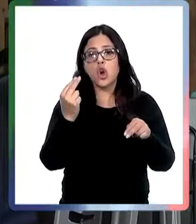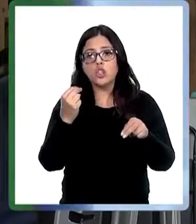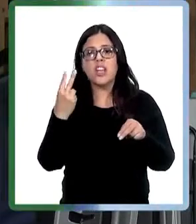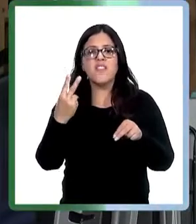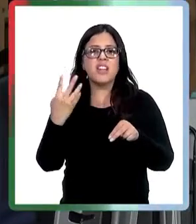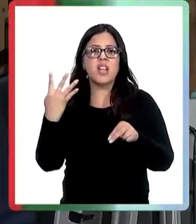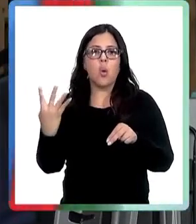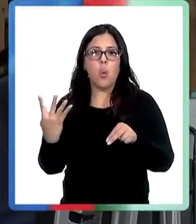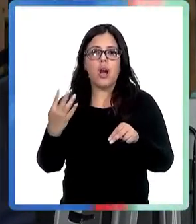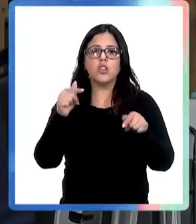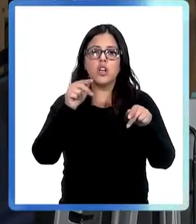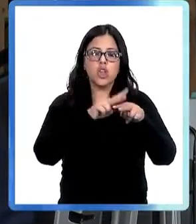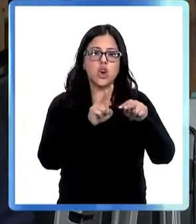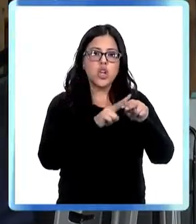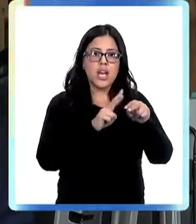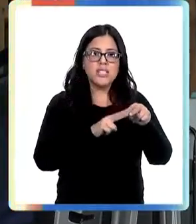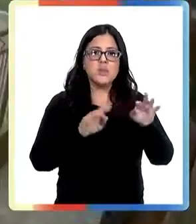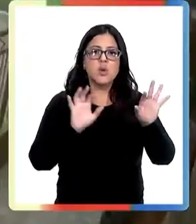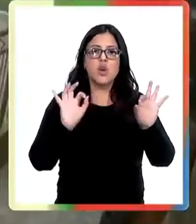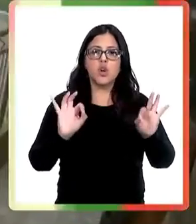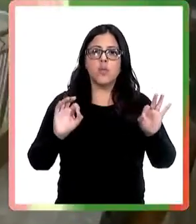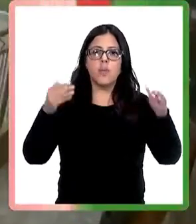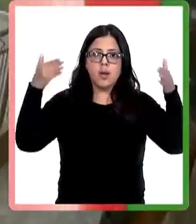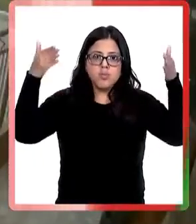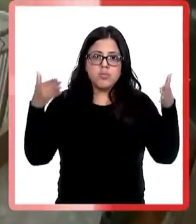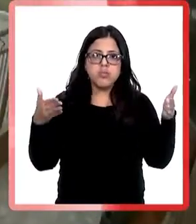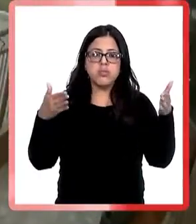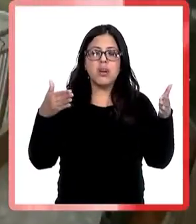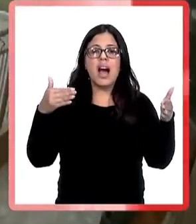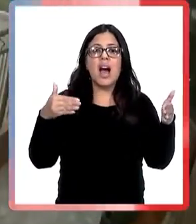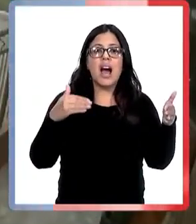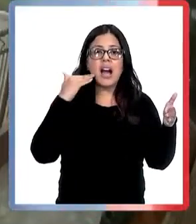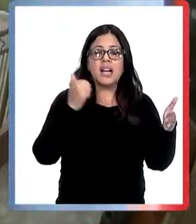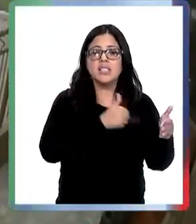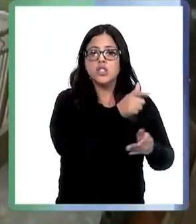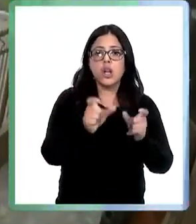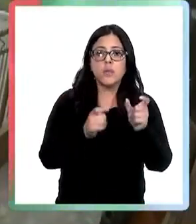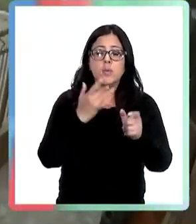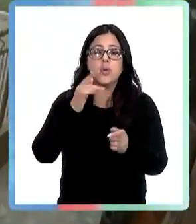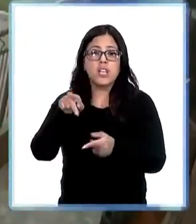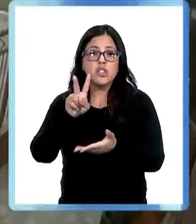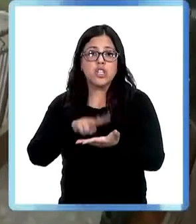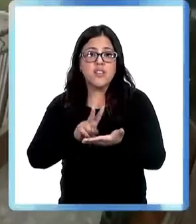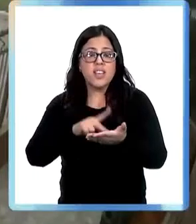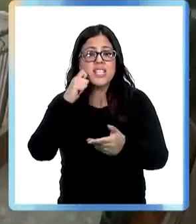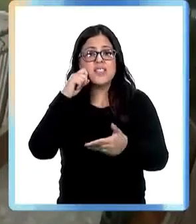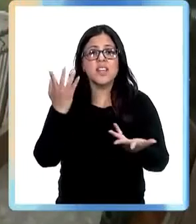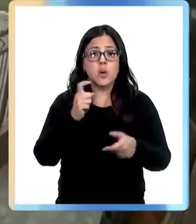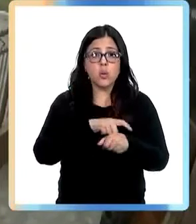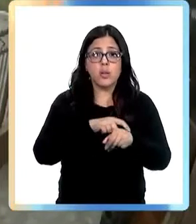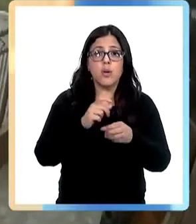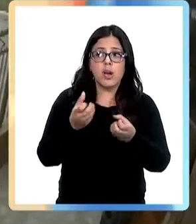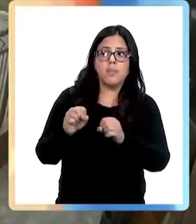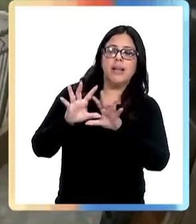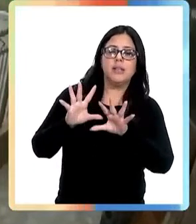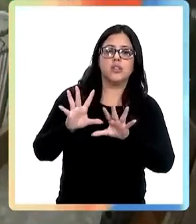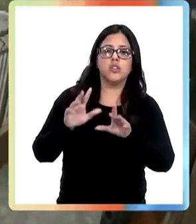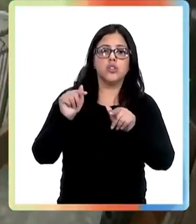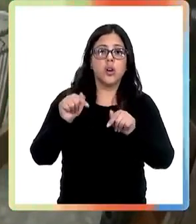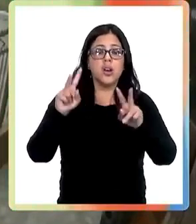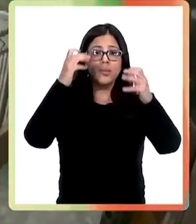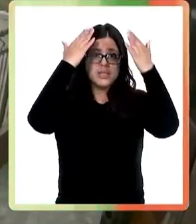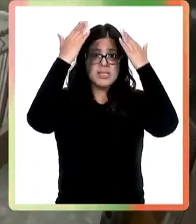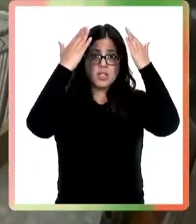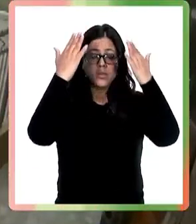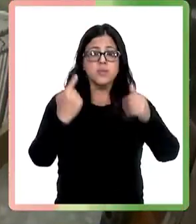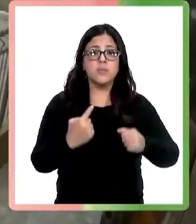porque eso te da realmente un tiempo de reacción. A nivel psicológico, la afectación es considerable. No tan solo está el robo,